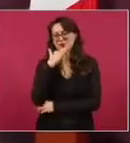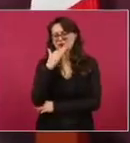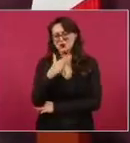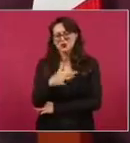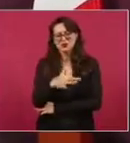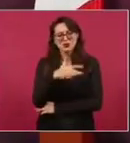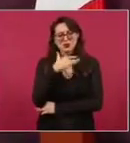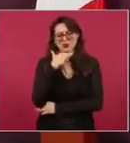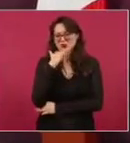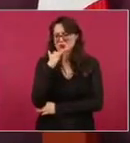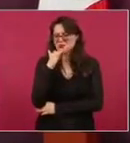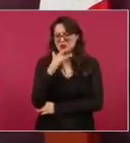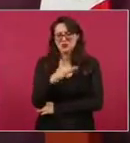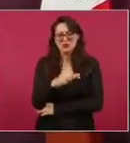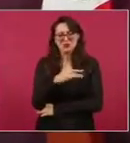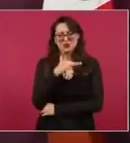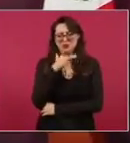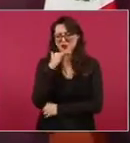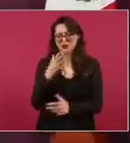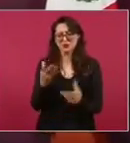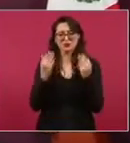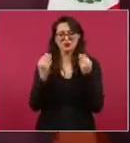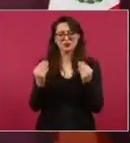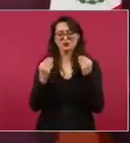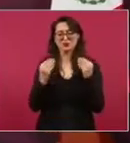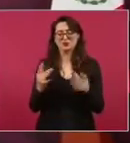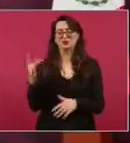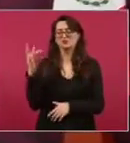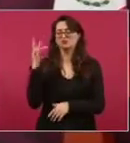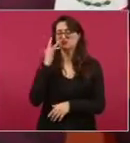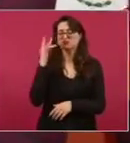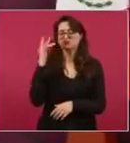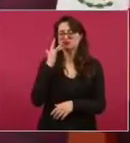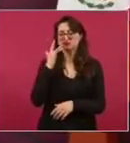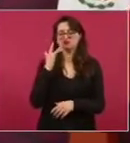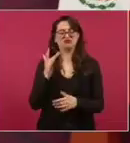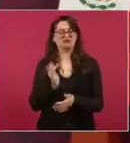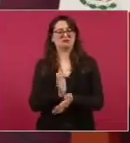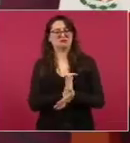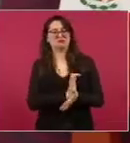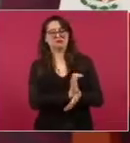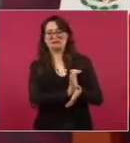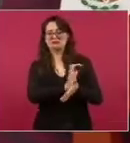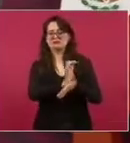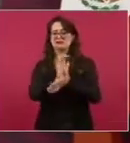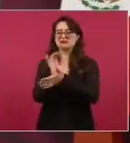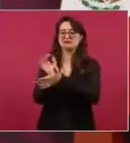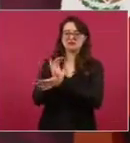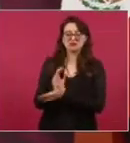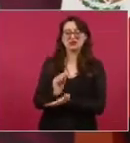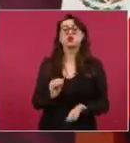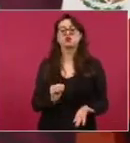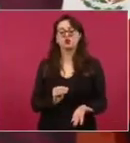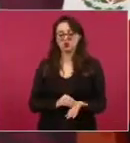y mucho clasismo en el Poder Judicial.